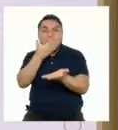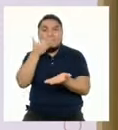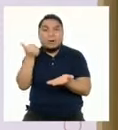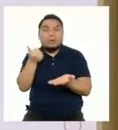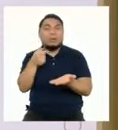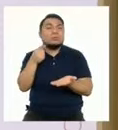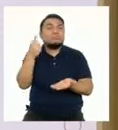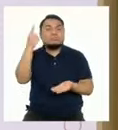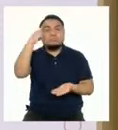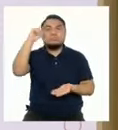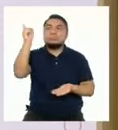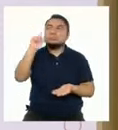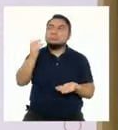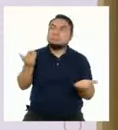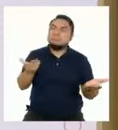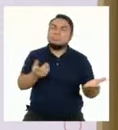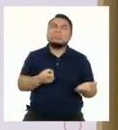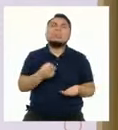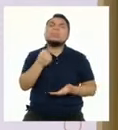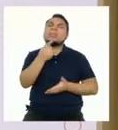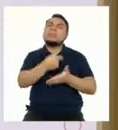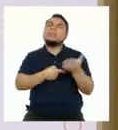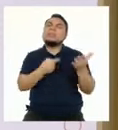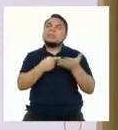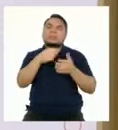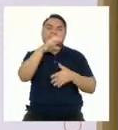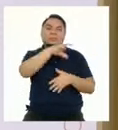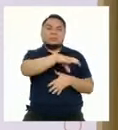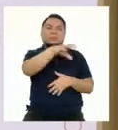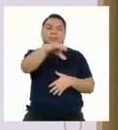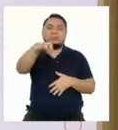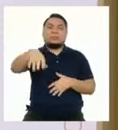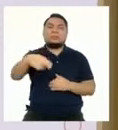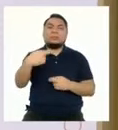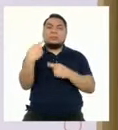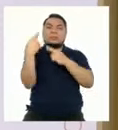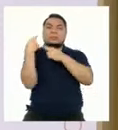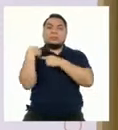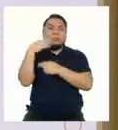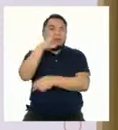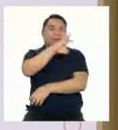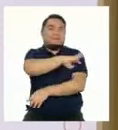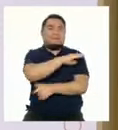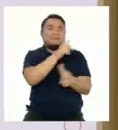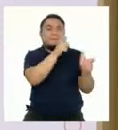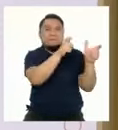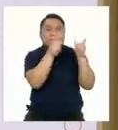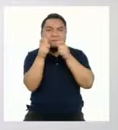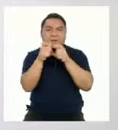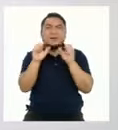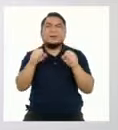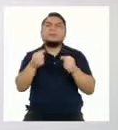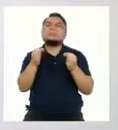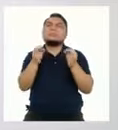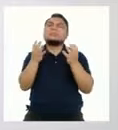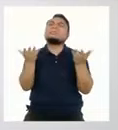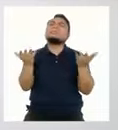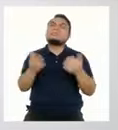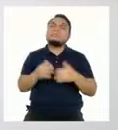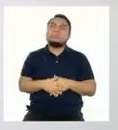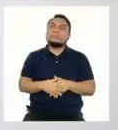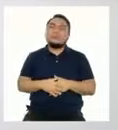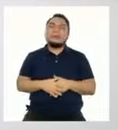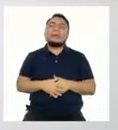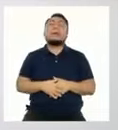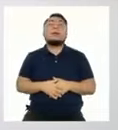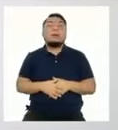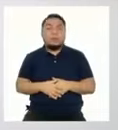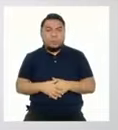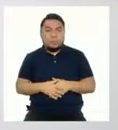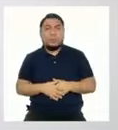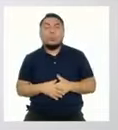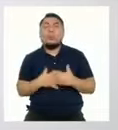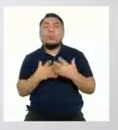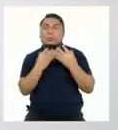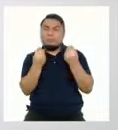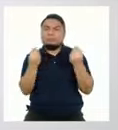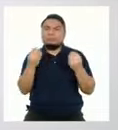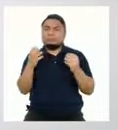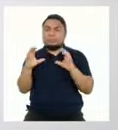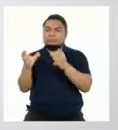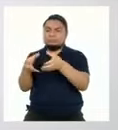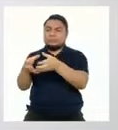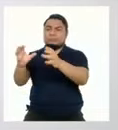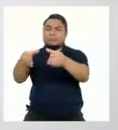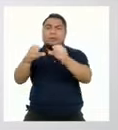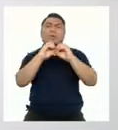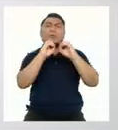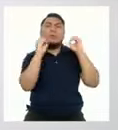mejores condiciones. ¿Qué instituciones se encargan de fiscalizar que así sea? Uf, hay muchísimas instituciones